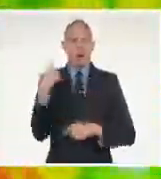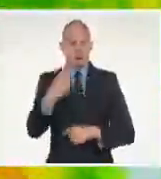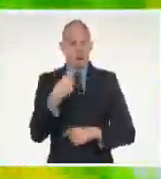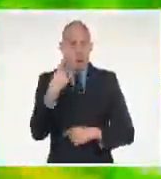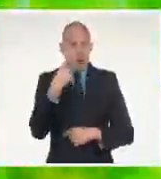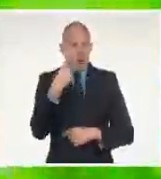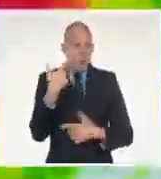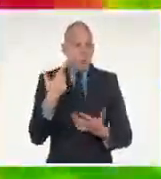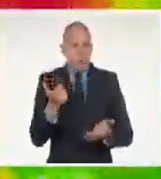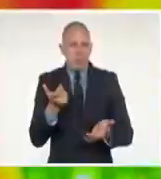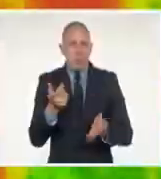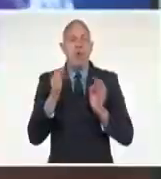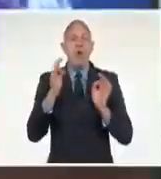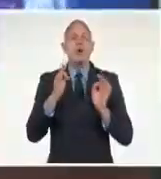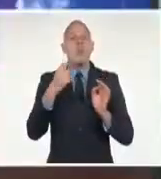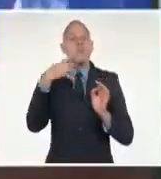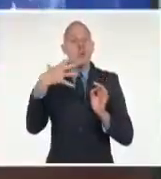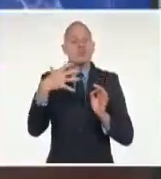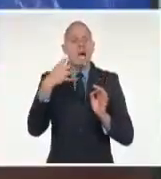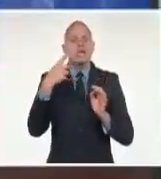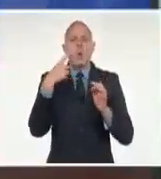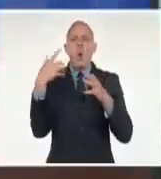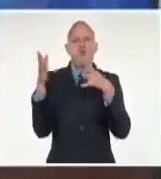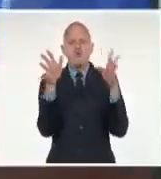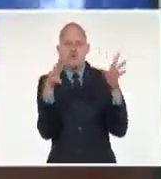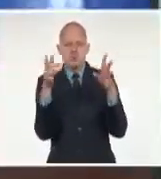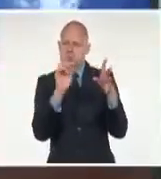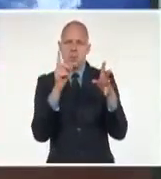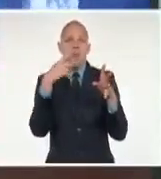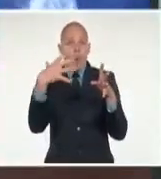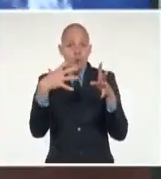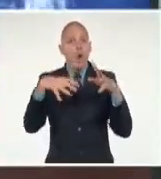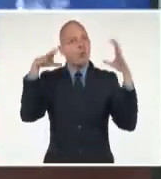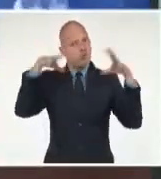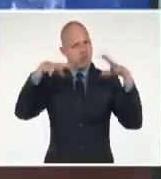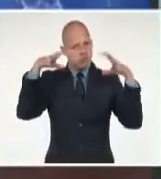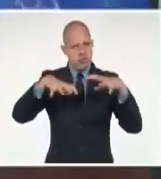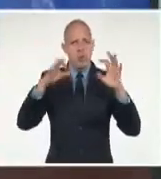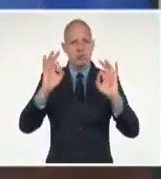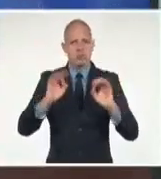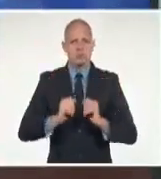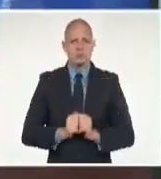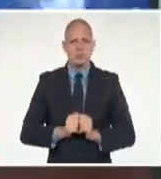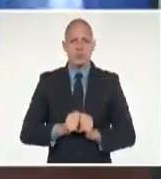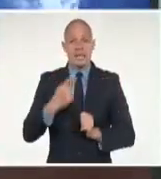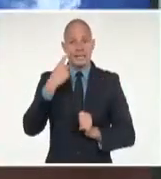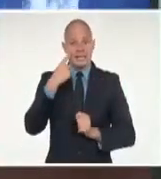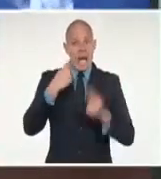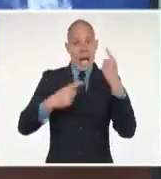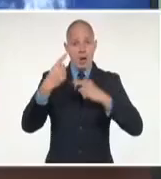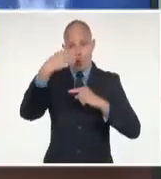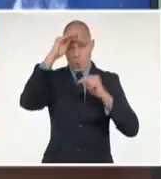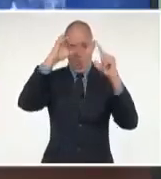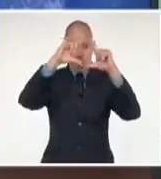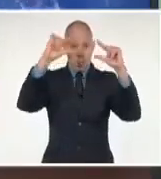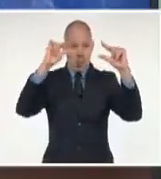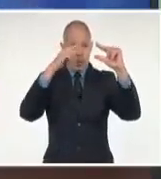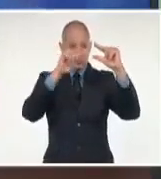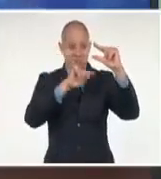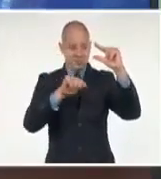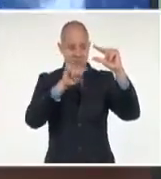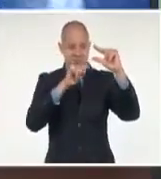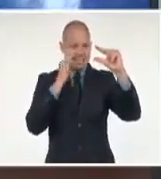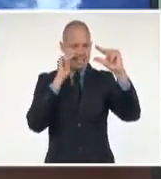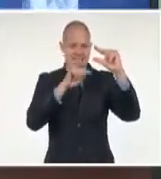son fundamentalmente las áreas de lluvia. Como ustedes pueden ver, hay áreas fuertes al sur de Cuba. Caimán Grande está aquí,